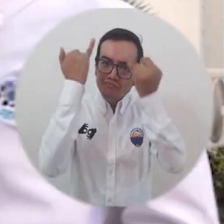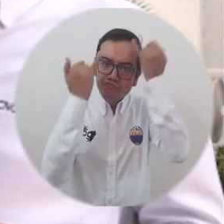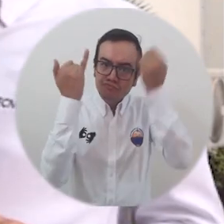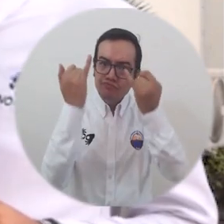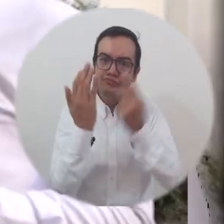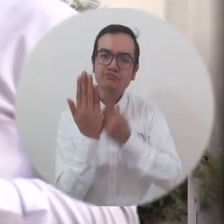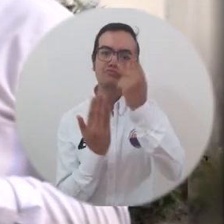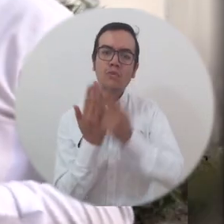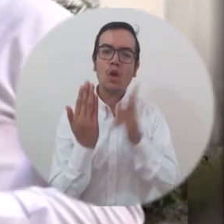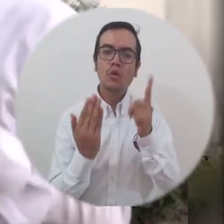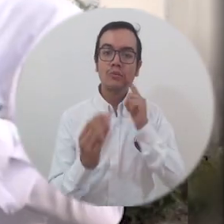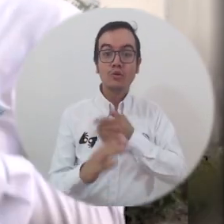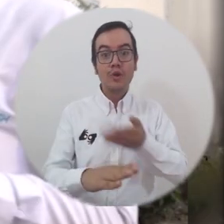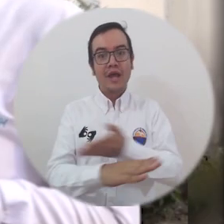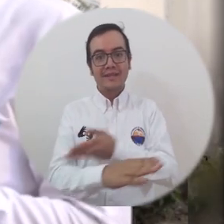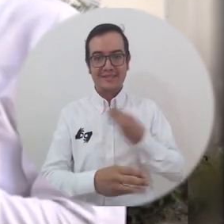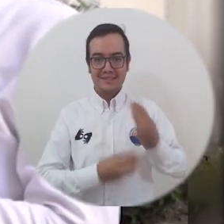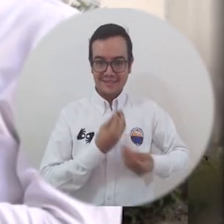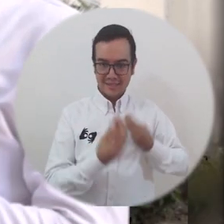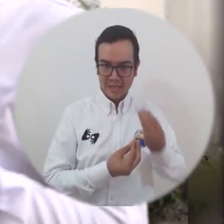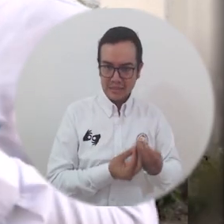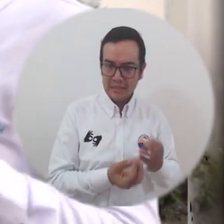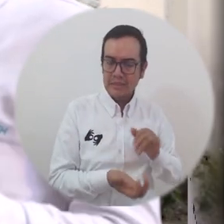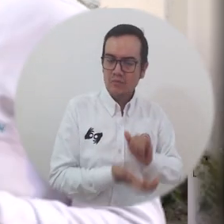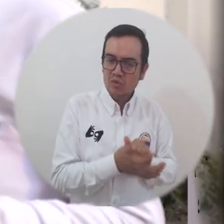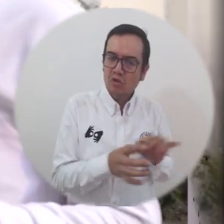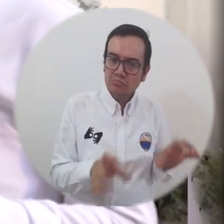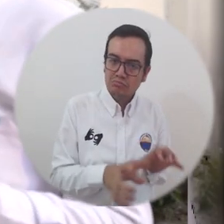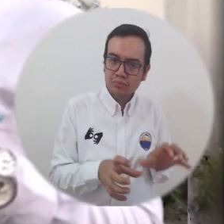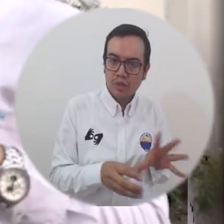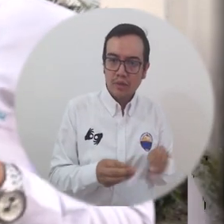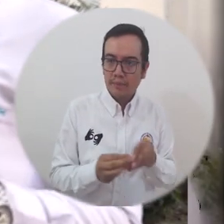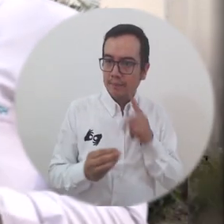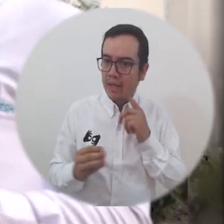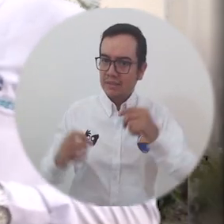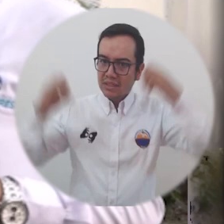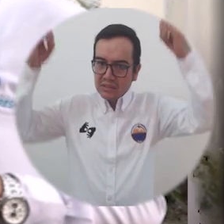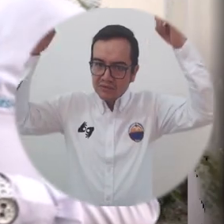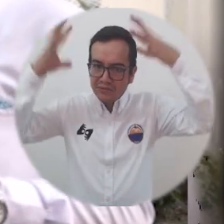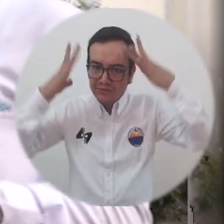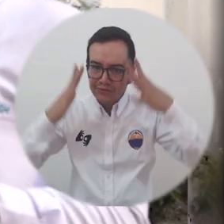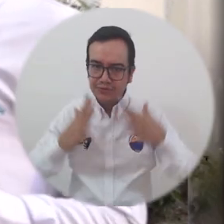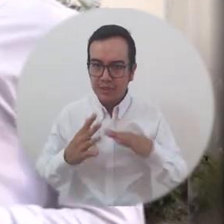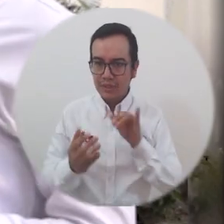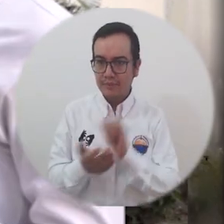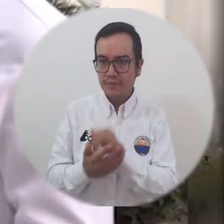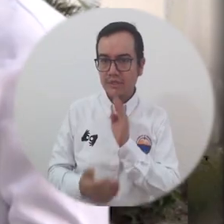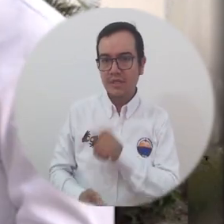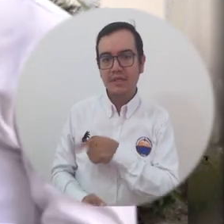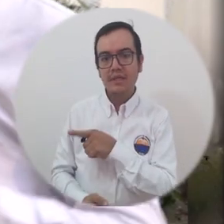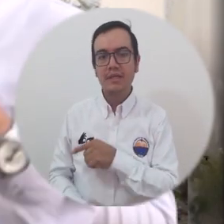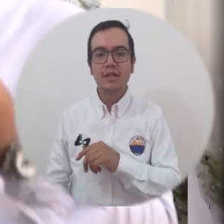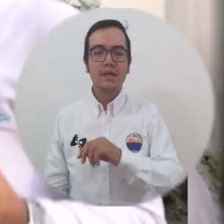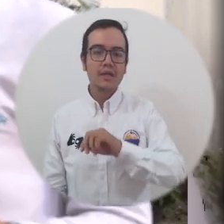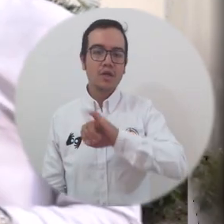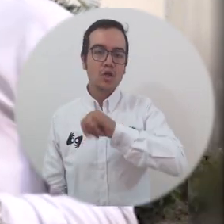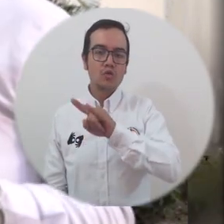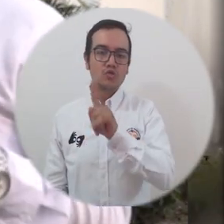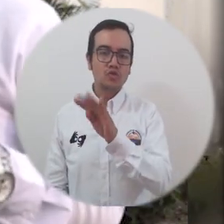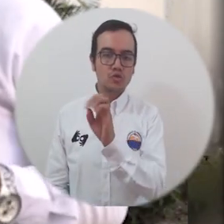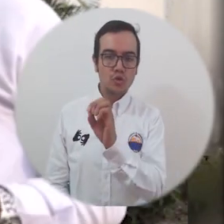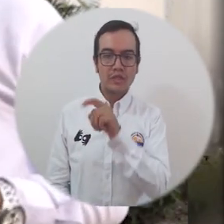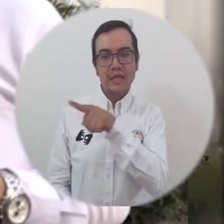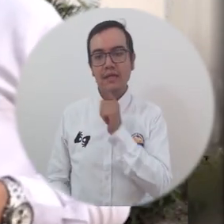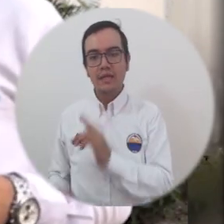nace integrando tanto lo que yo hacía anteriormente como la desinfección del